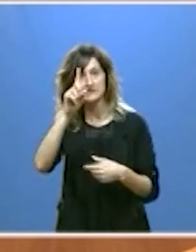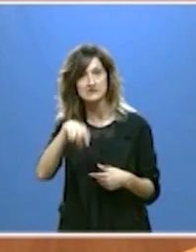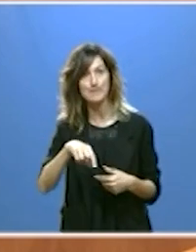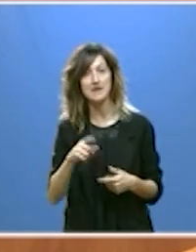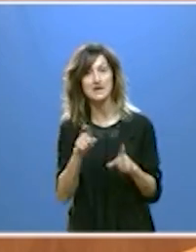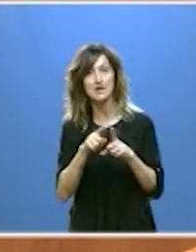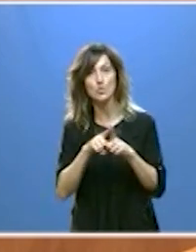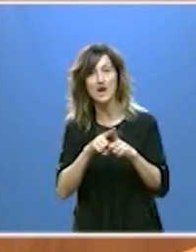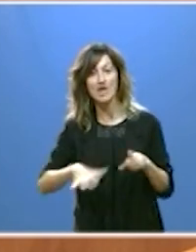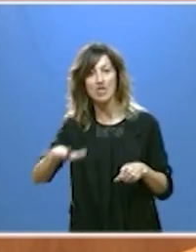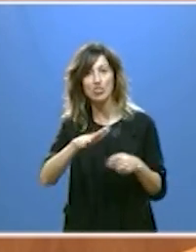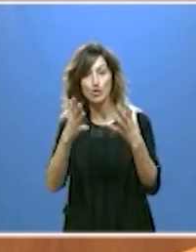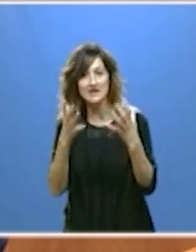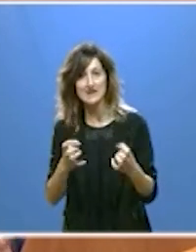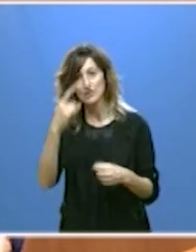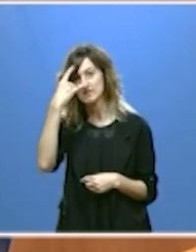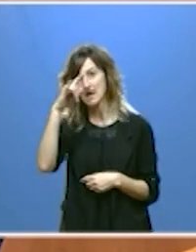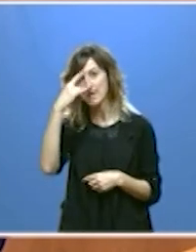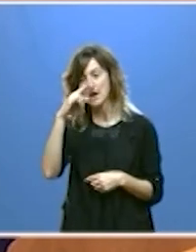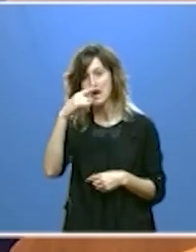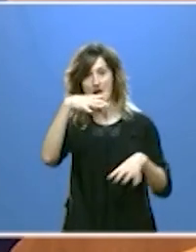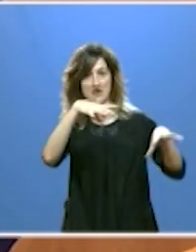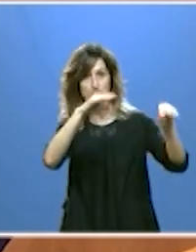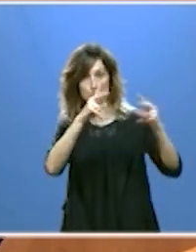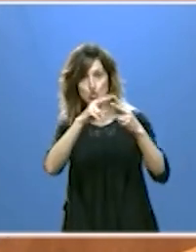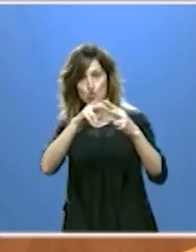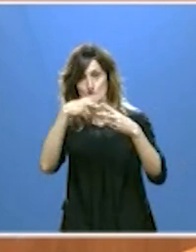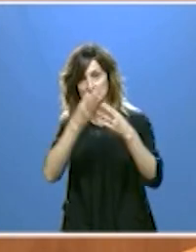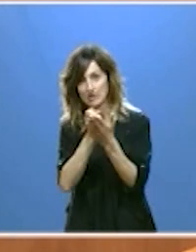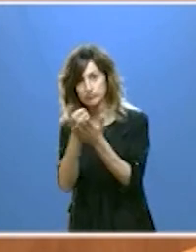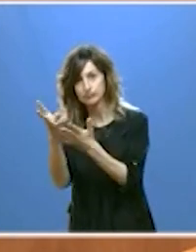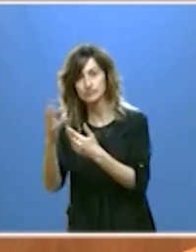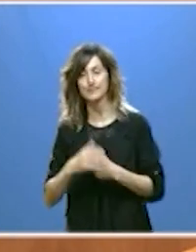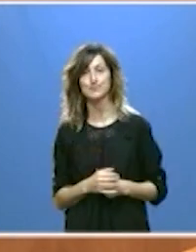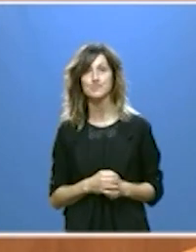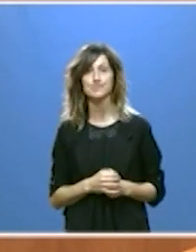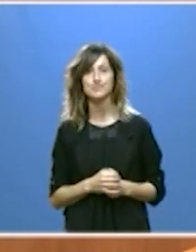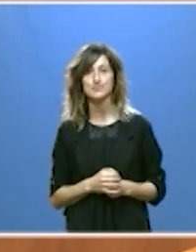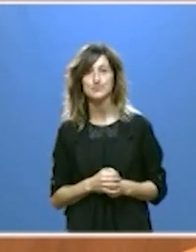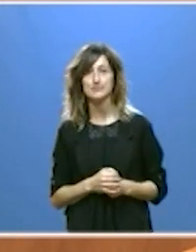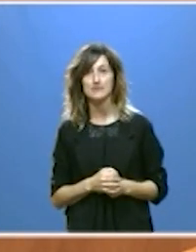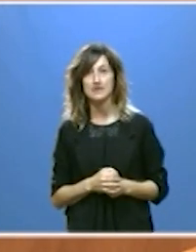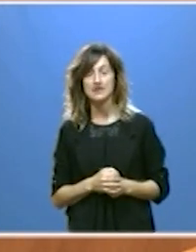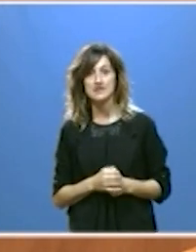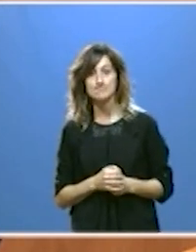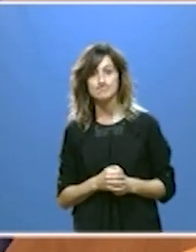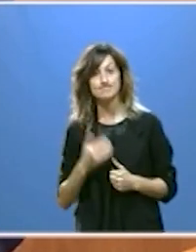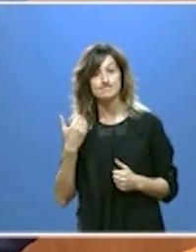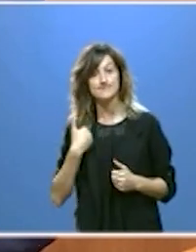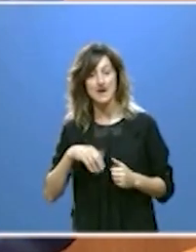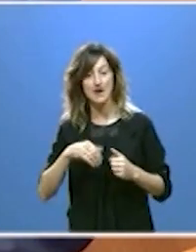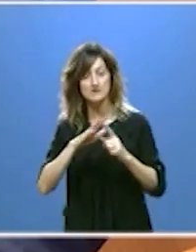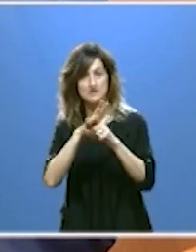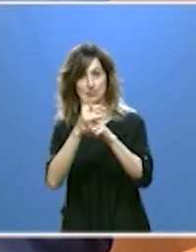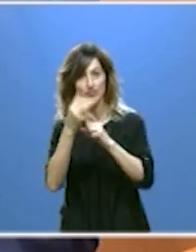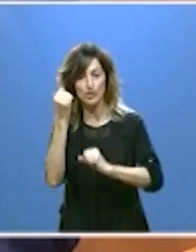como los puertos secos en Salamanca y en Burgos entre otros. Señorías, hecha el análisis de la